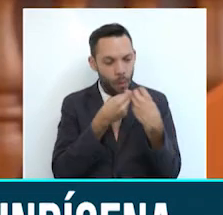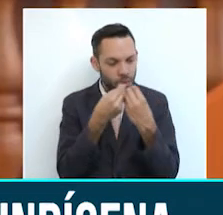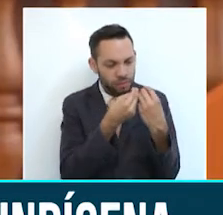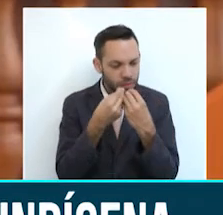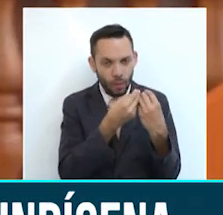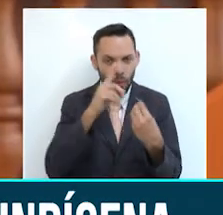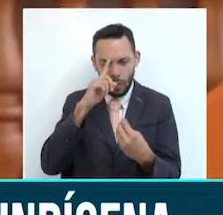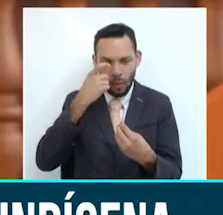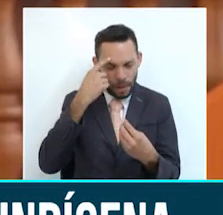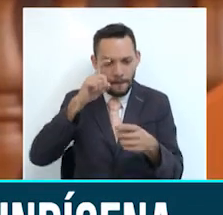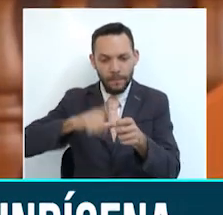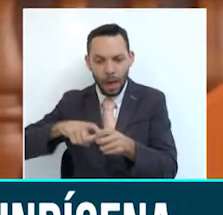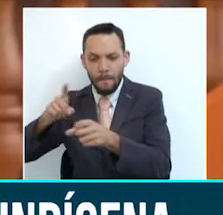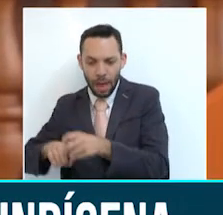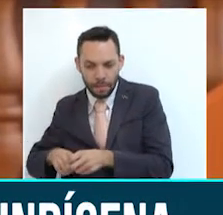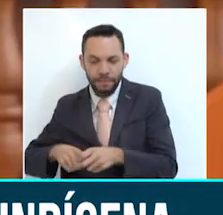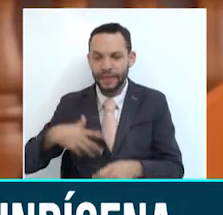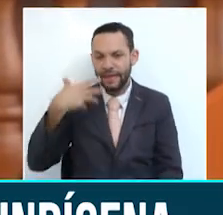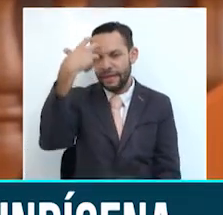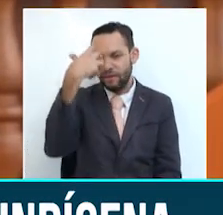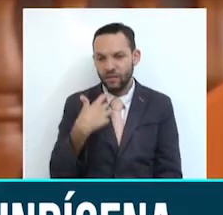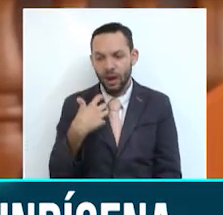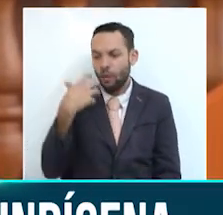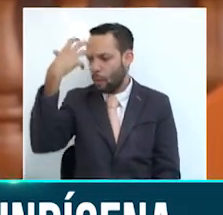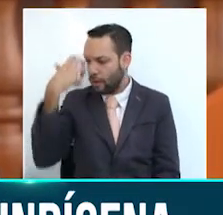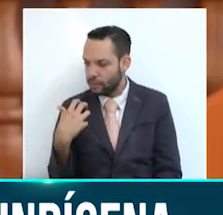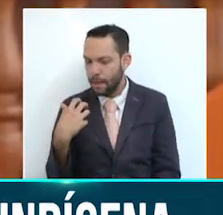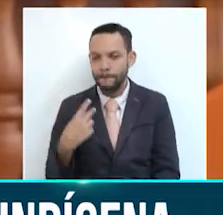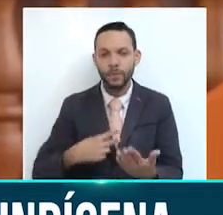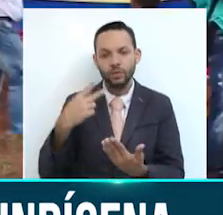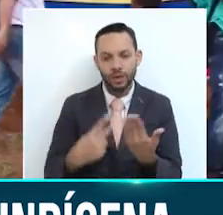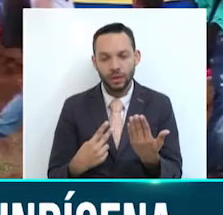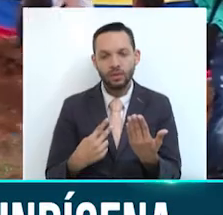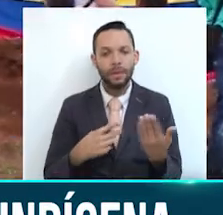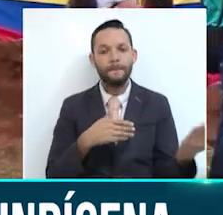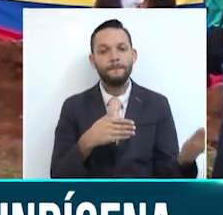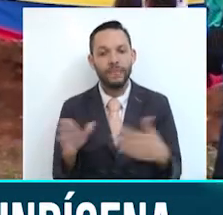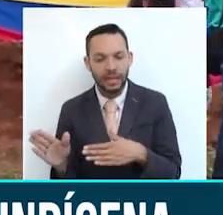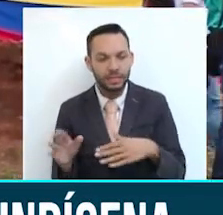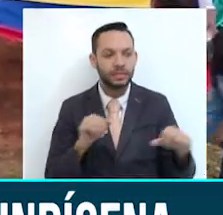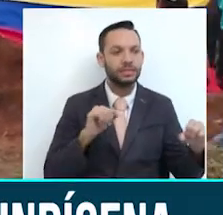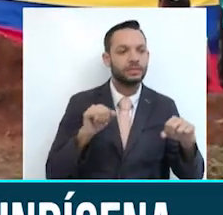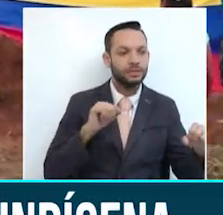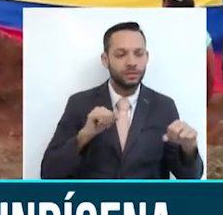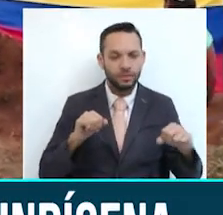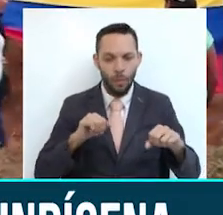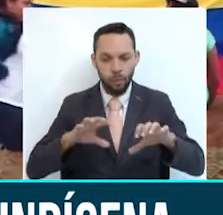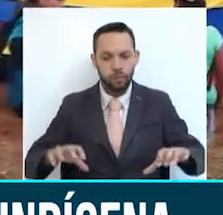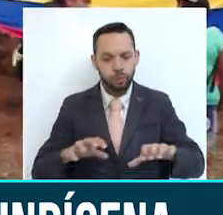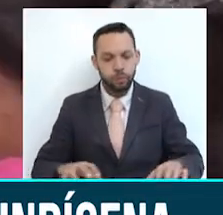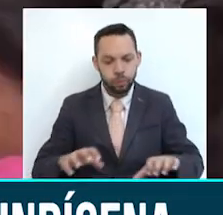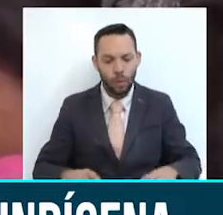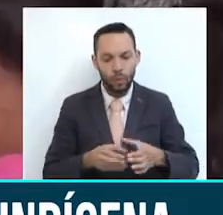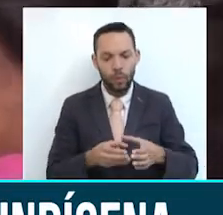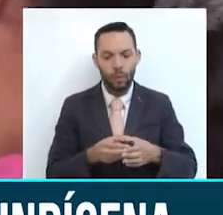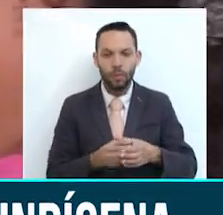podido evaluar y hacer un seguimiento detenido al plan de desarrollo, al plan de acción enfocado a la comunidad indígena y hemos logrado que efectivamente